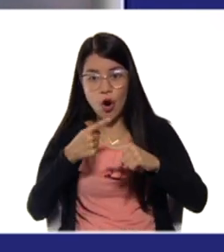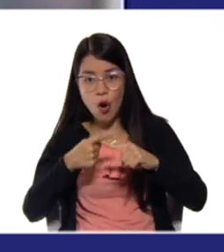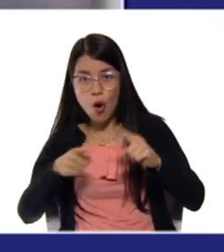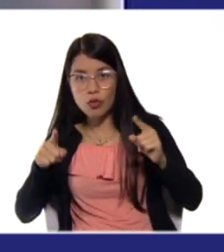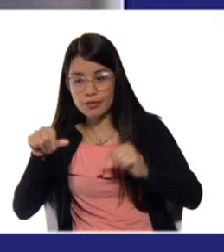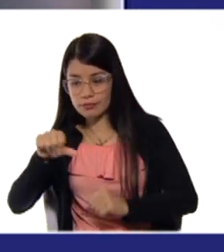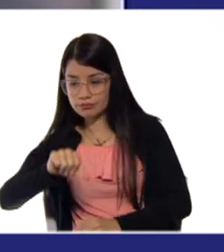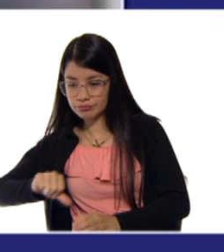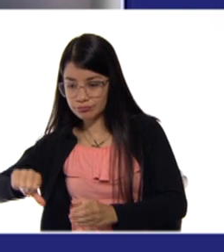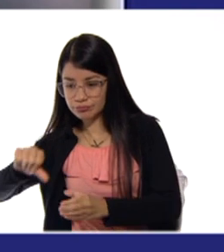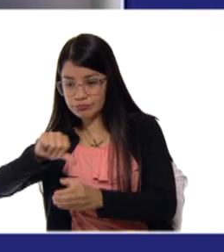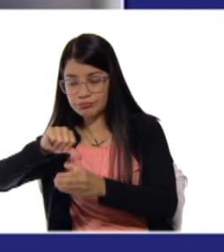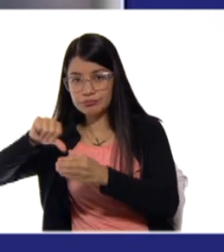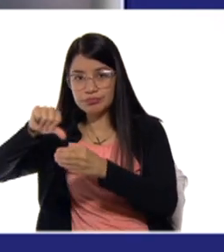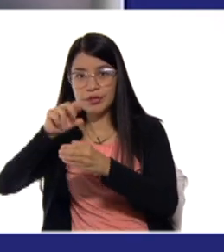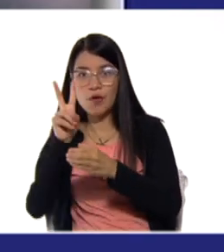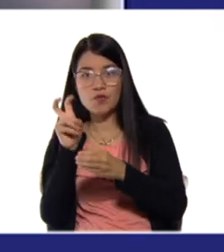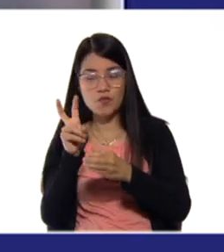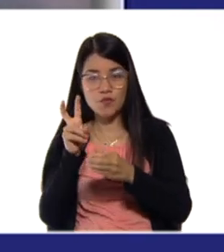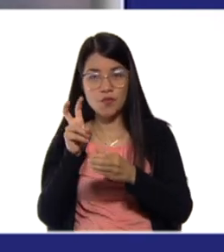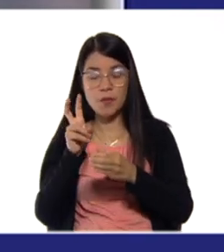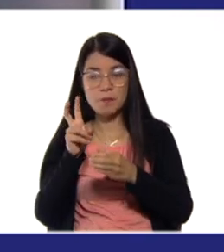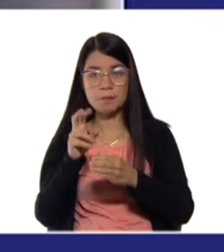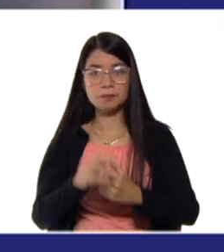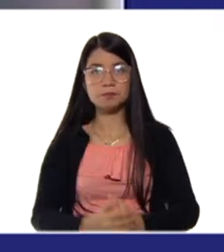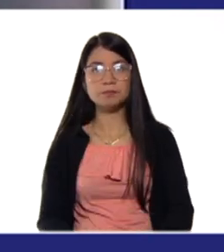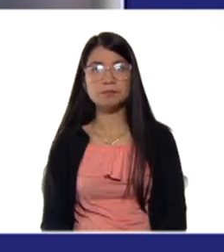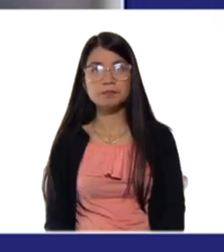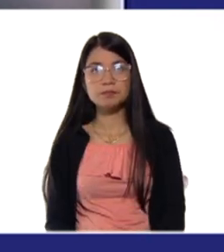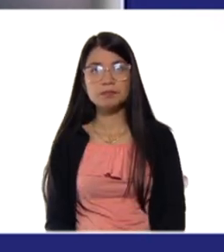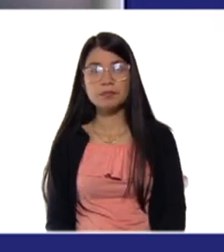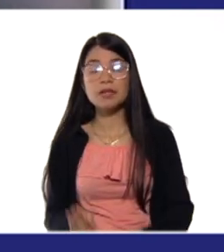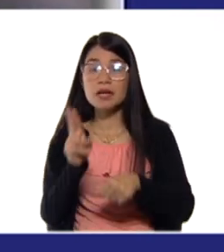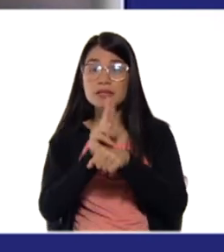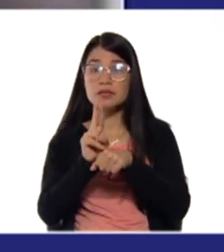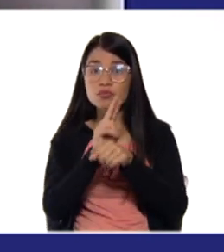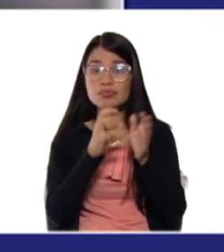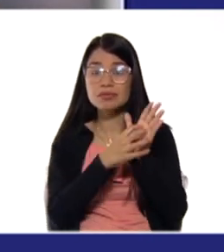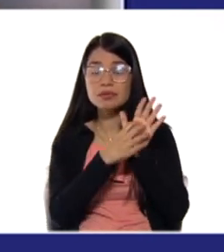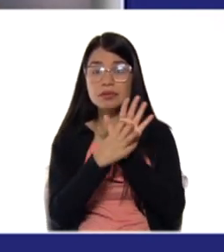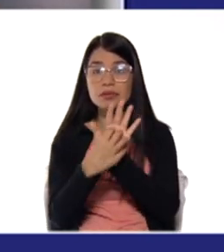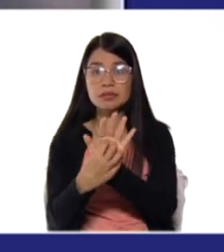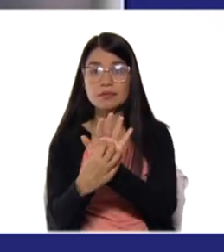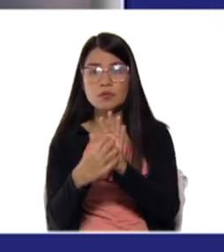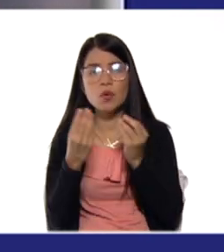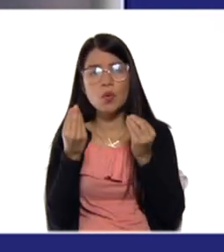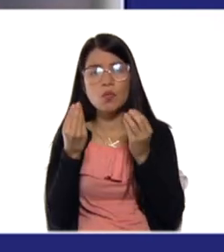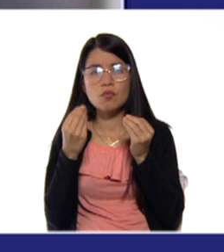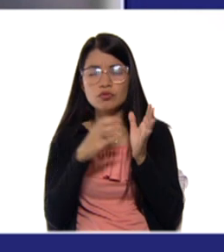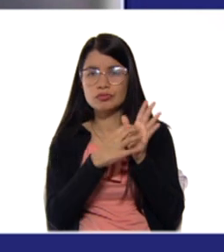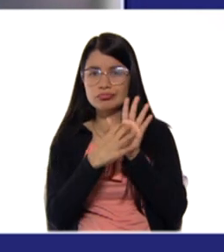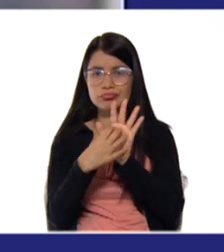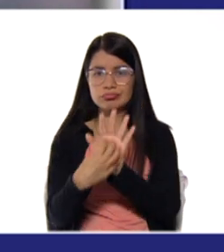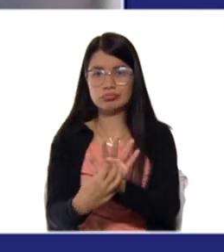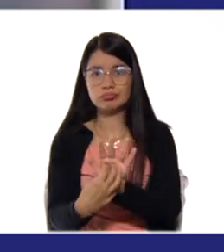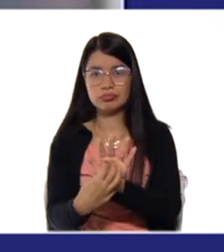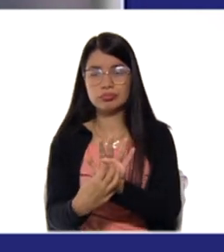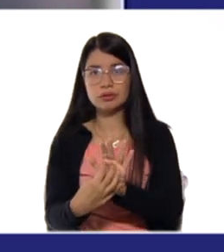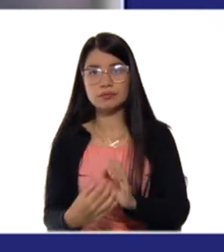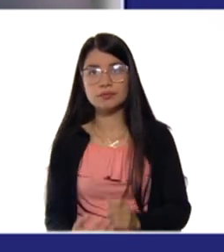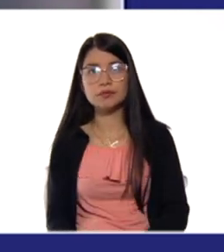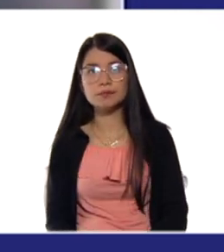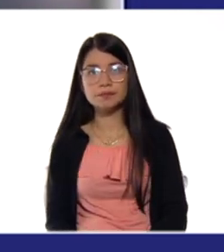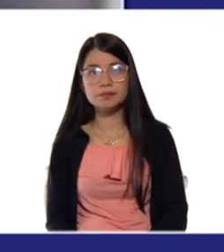Para las reacciones químicas se utilizan símbolos en dichas ecuaciones. Por tal